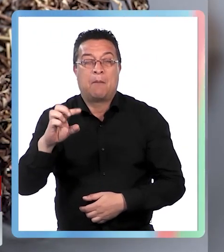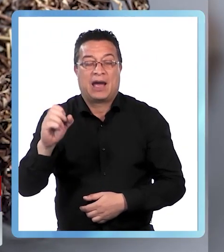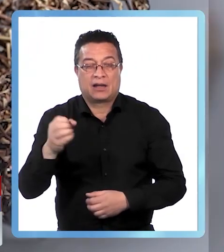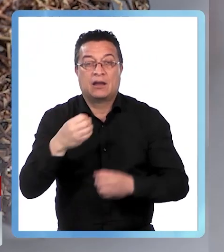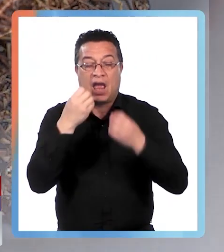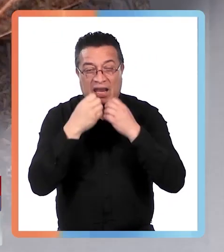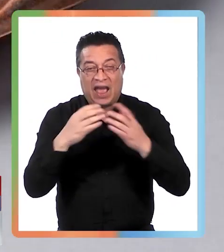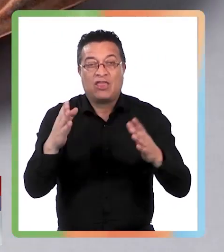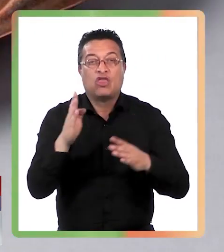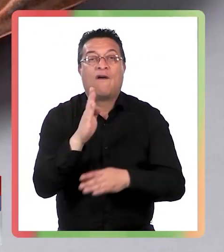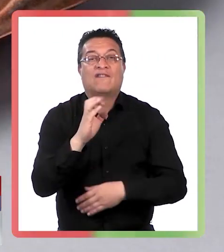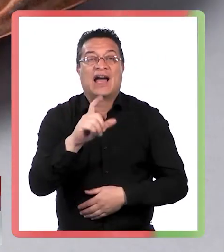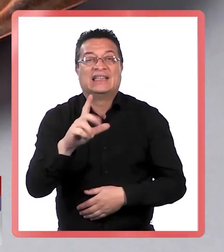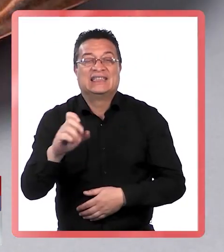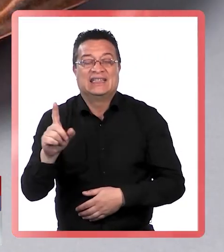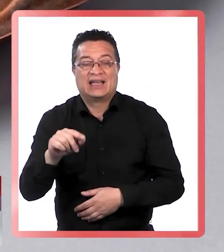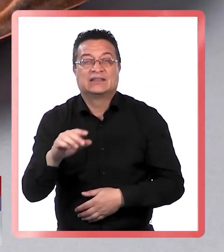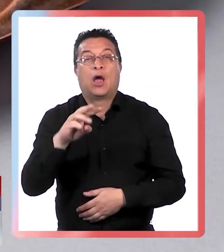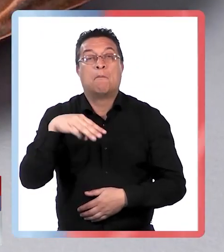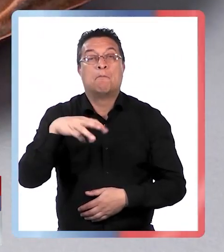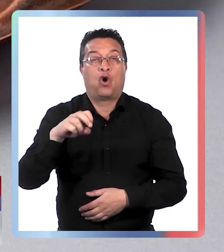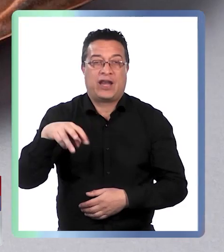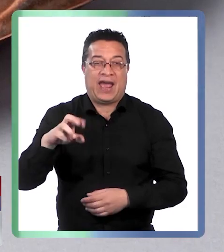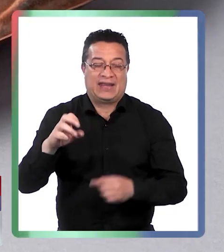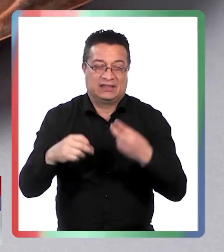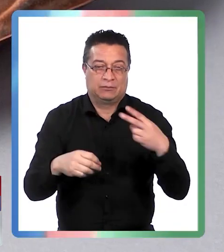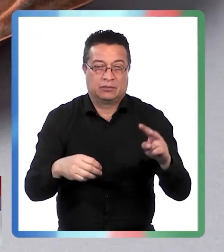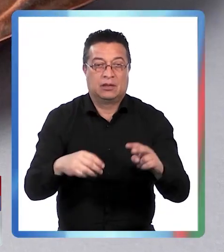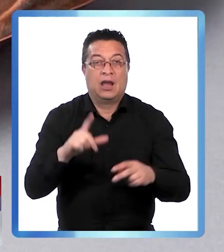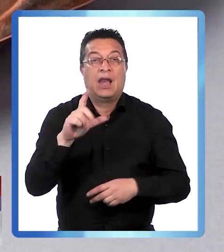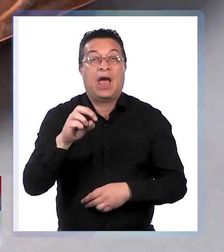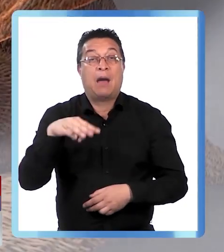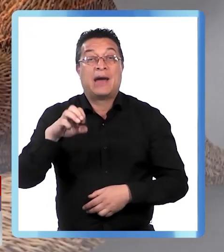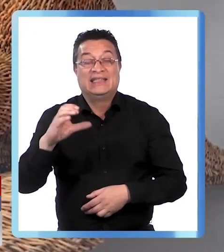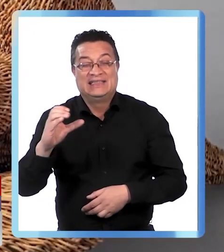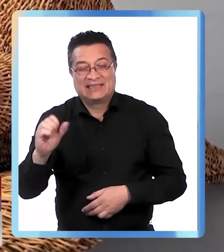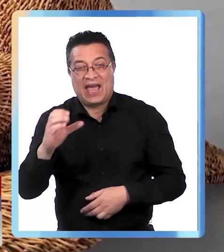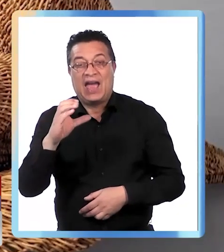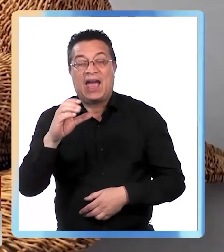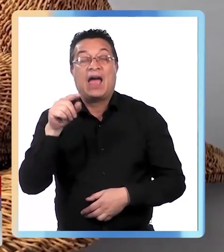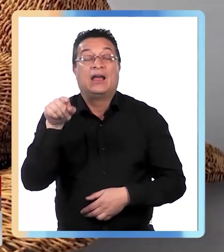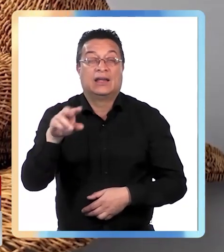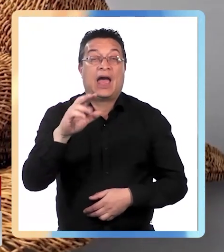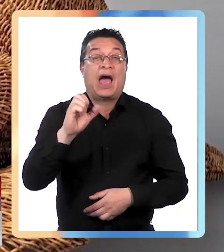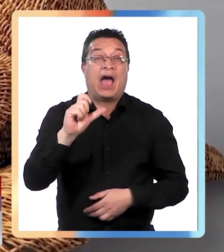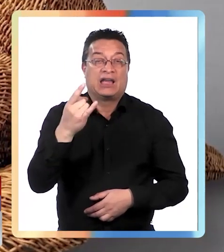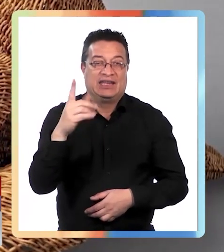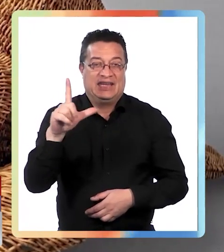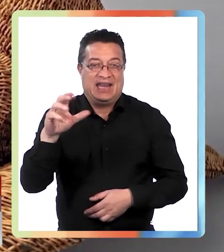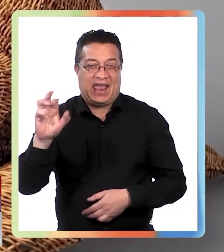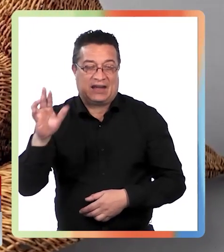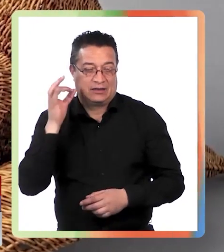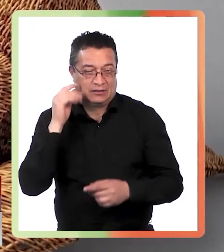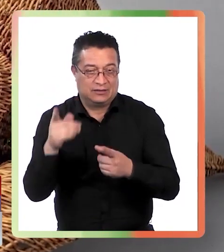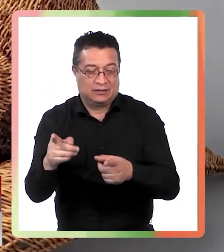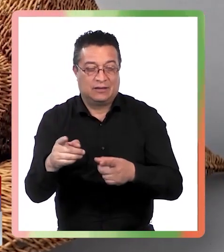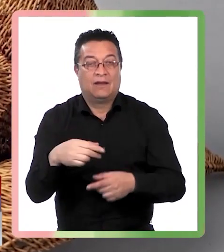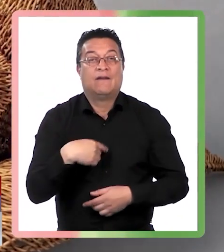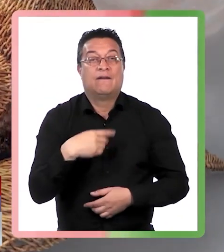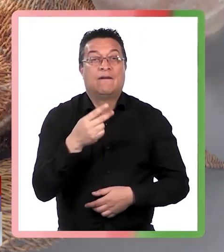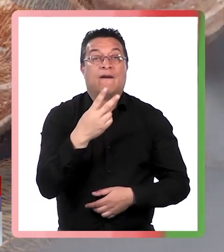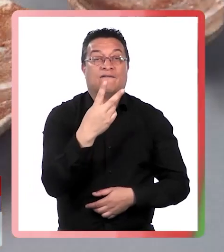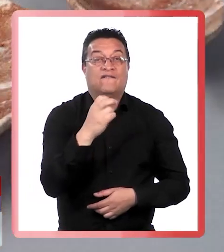Parra Domínguez Canto de ballenas de Jorge Monárez Araya La marisca de caracoles de Raquel Aguilar